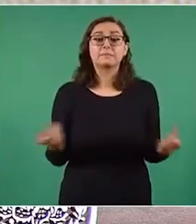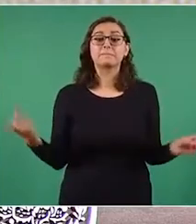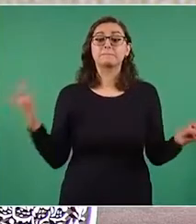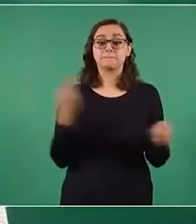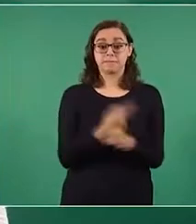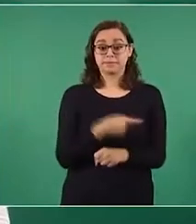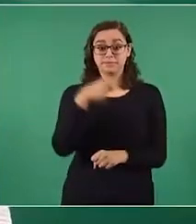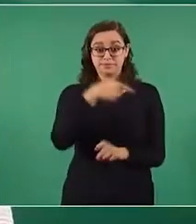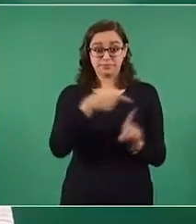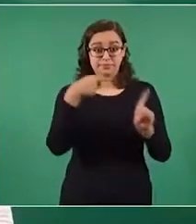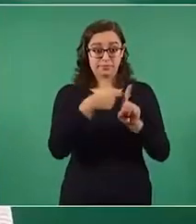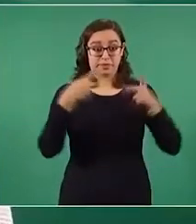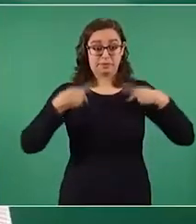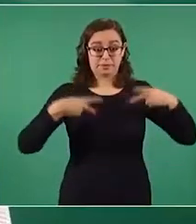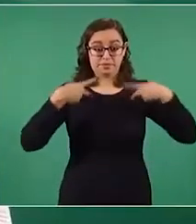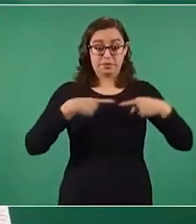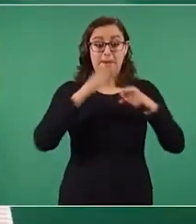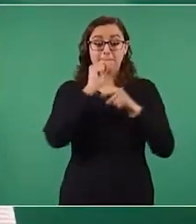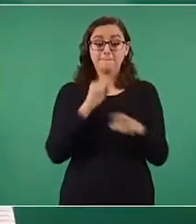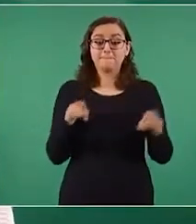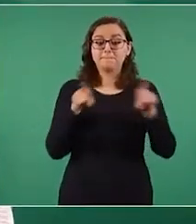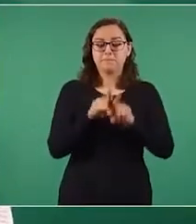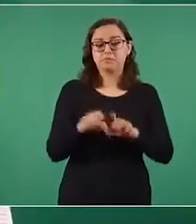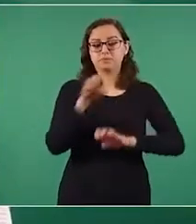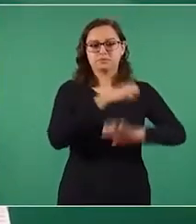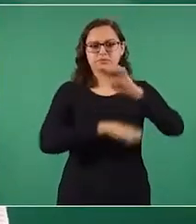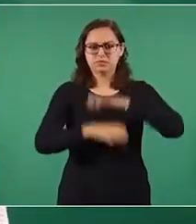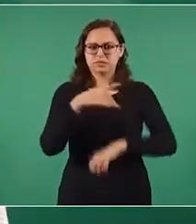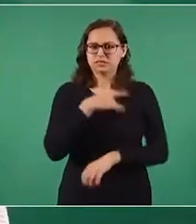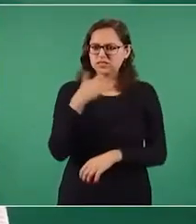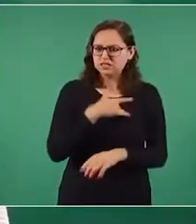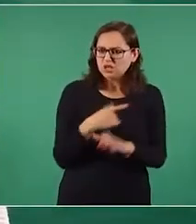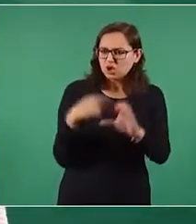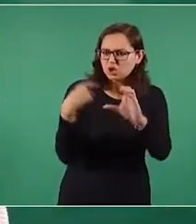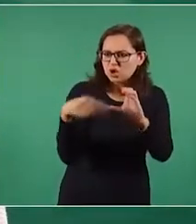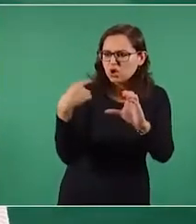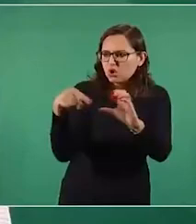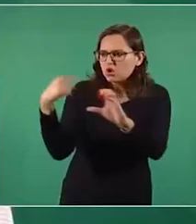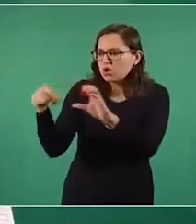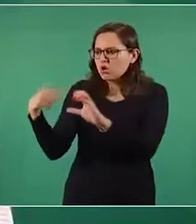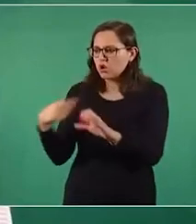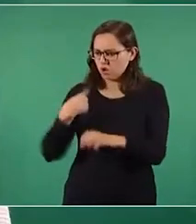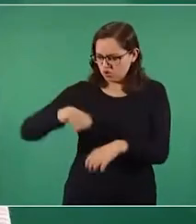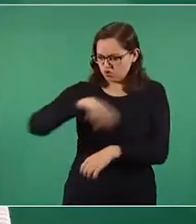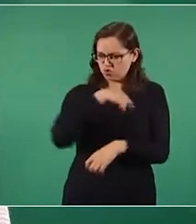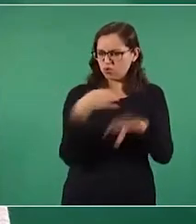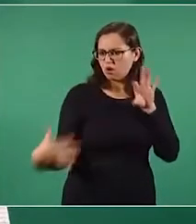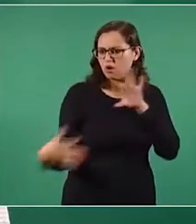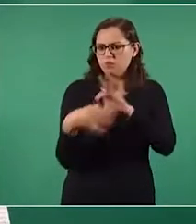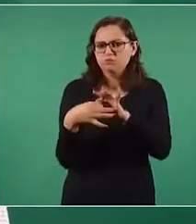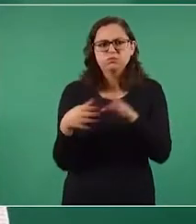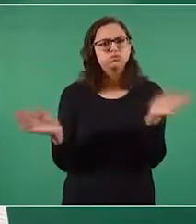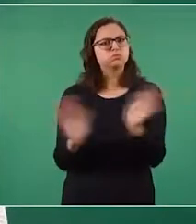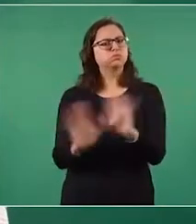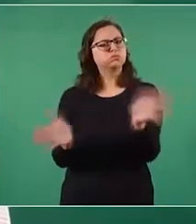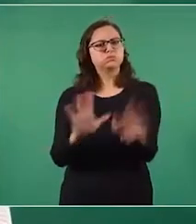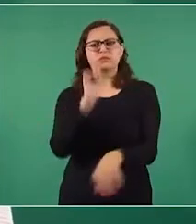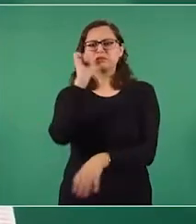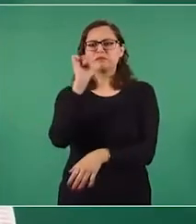deslindaron de una red de cuentas automatizadas sumamente agresivas que se dedican a desinformar,